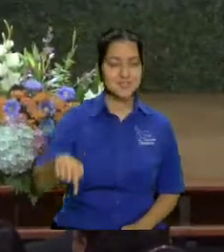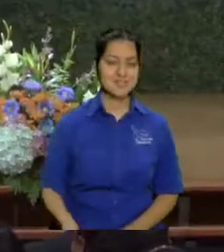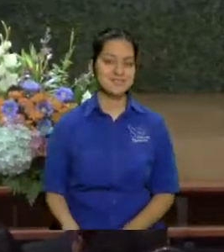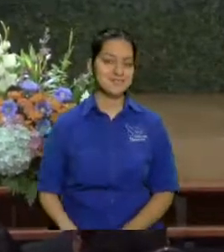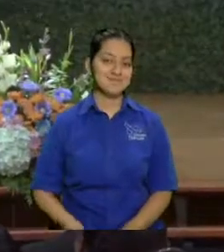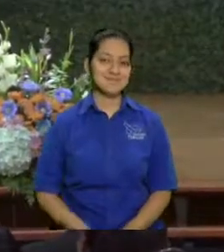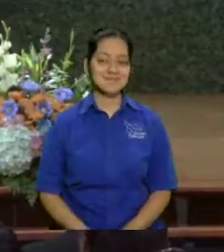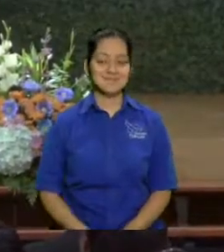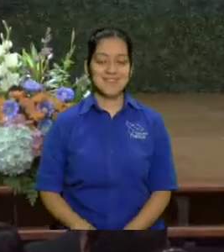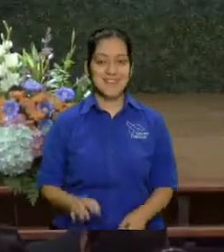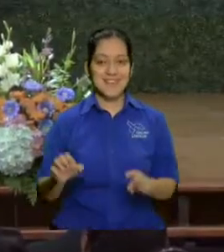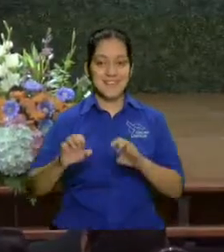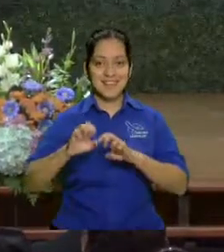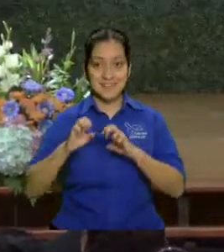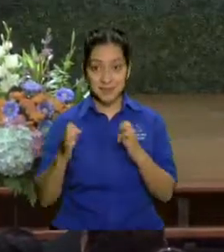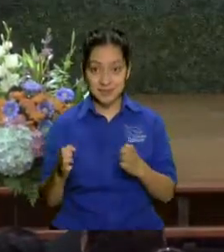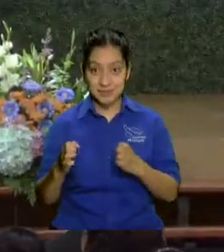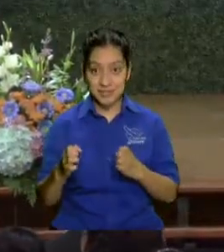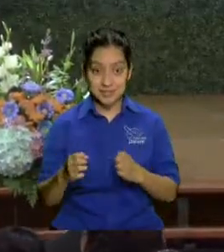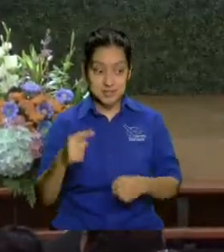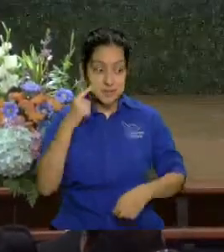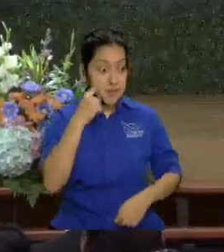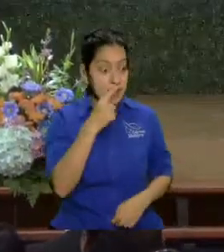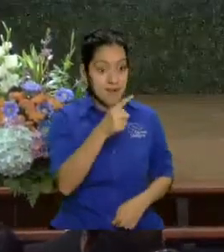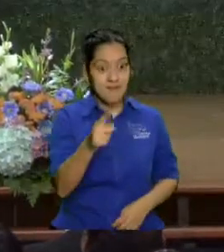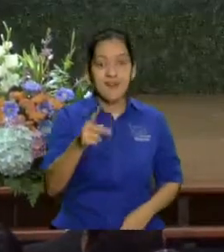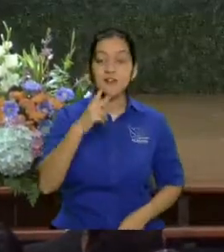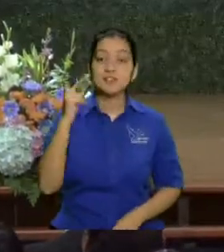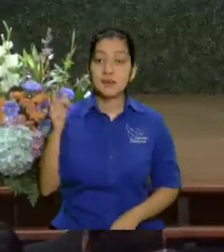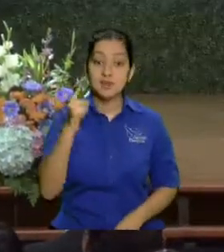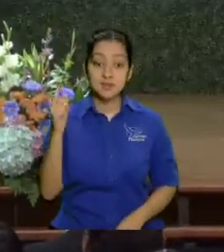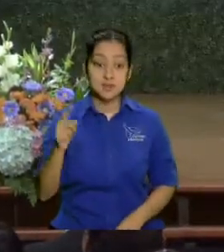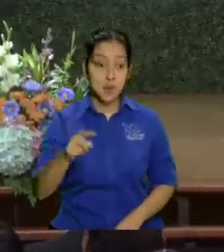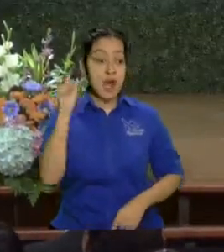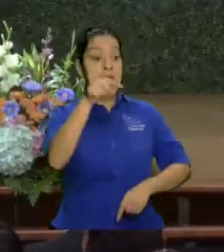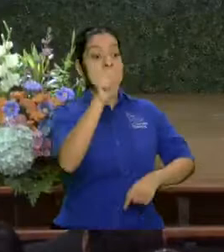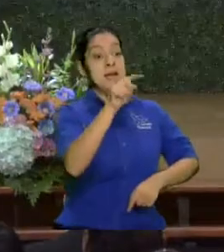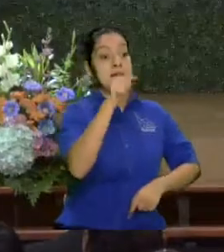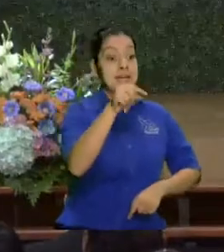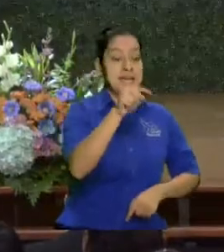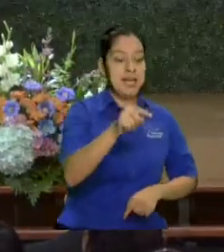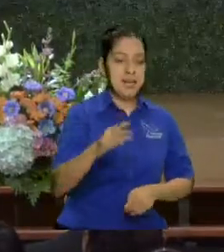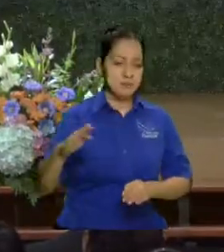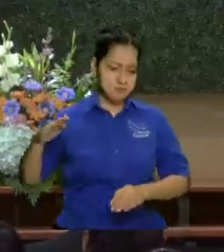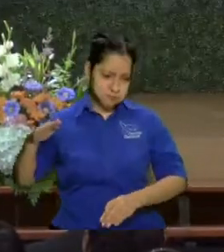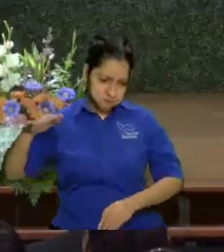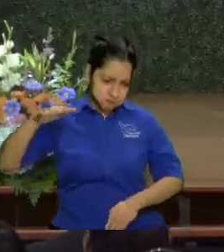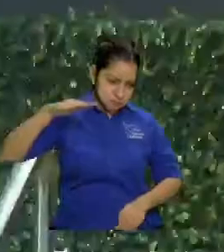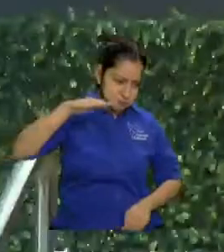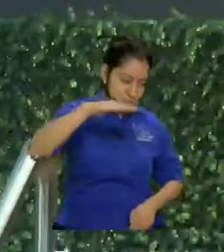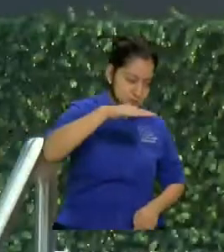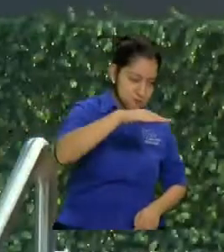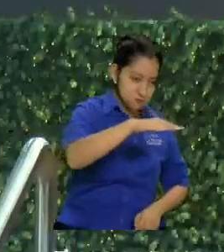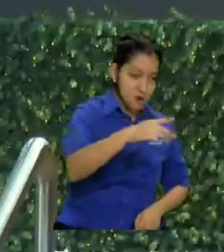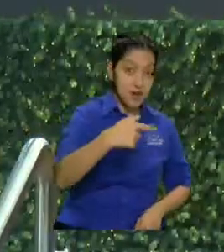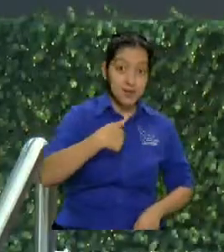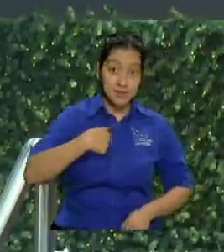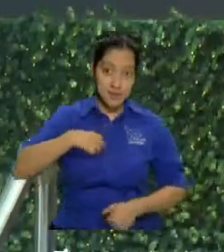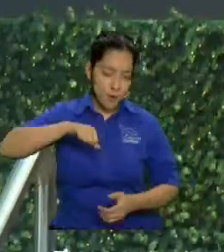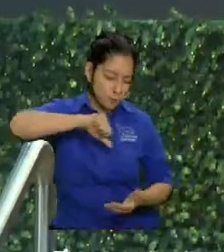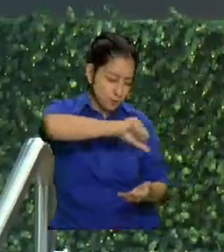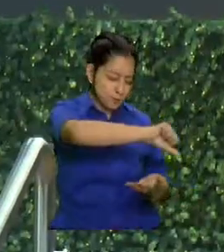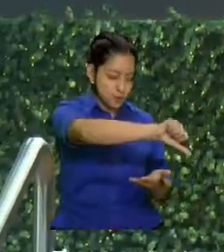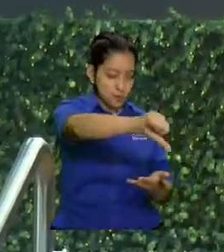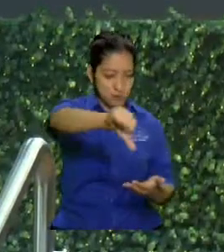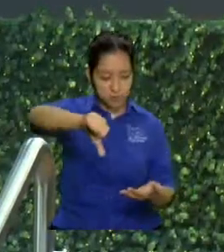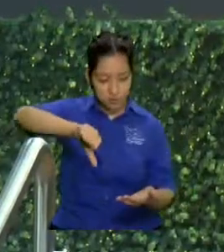y entonces de repente miraba a los hermanos que iban ahí mire ahí déjese les ir los voy a ametrallar yo